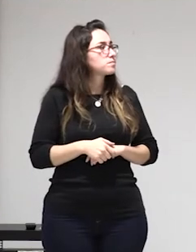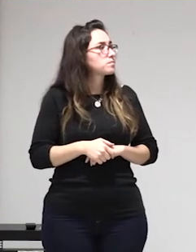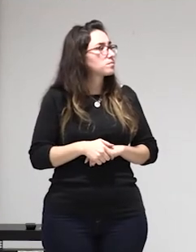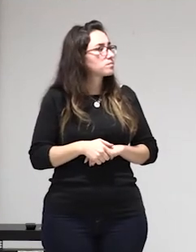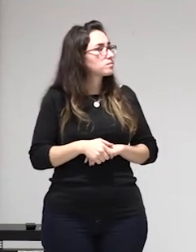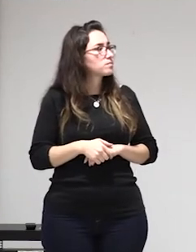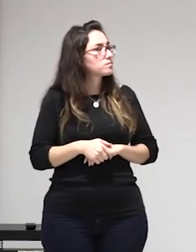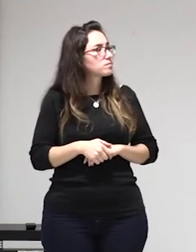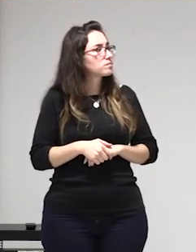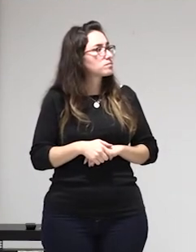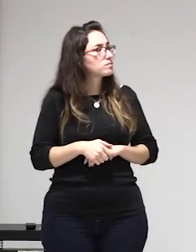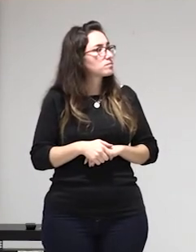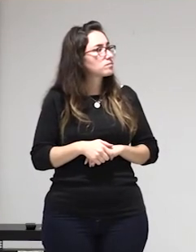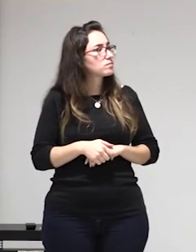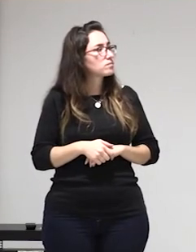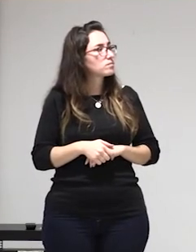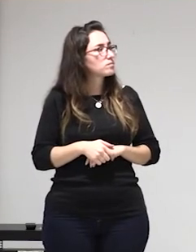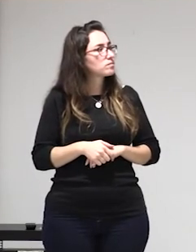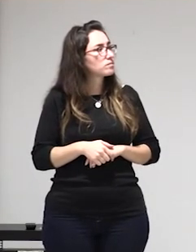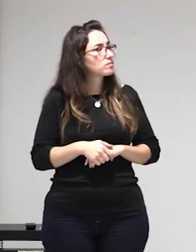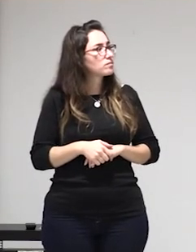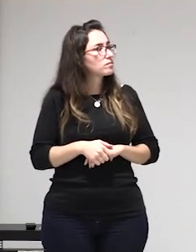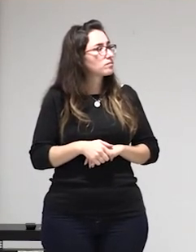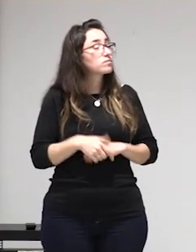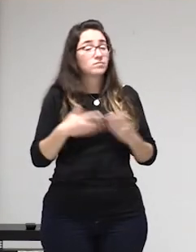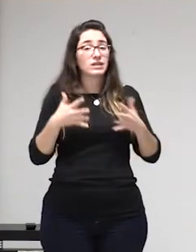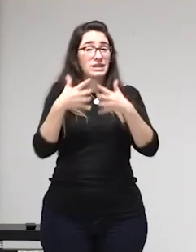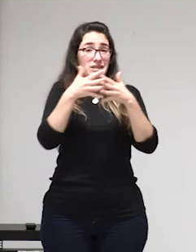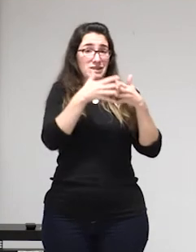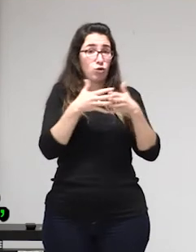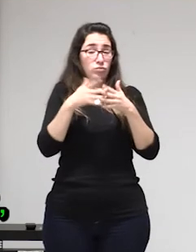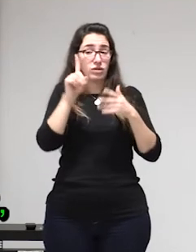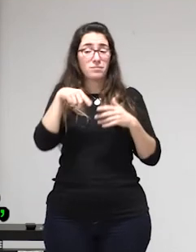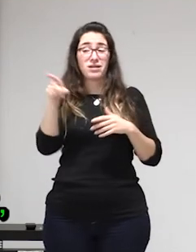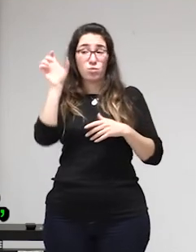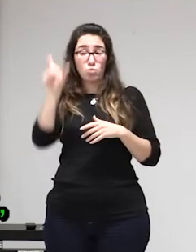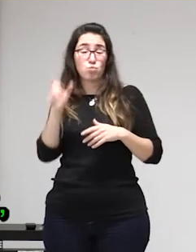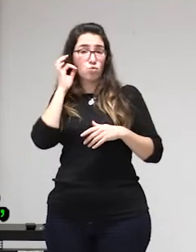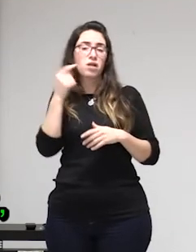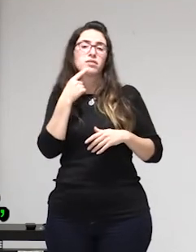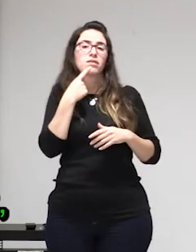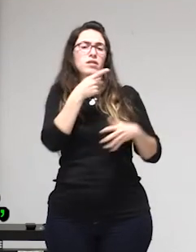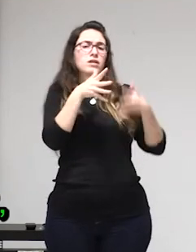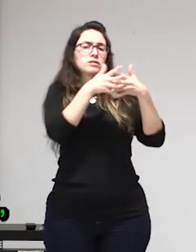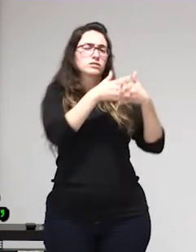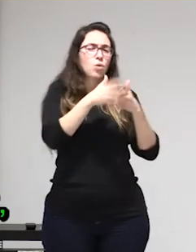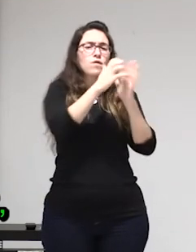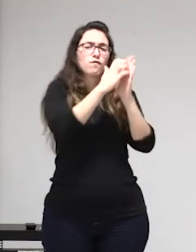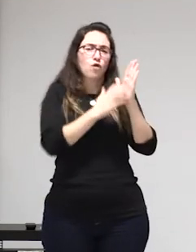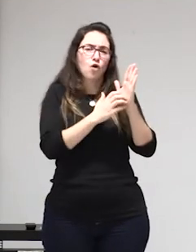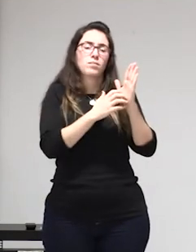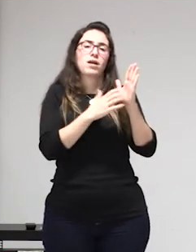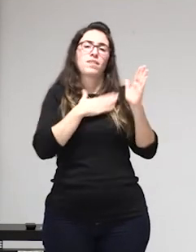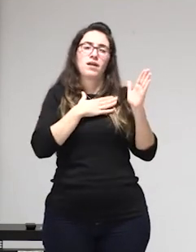la explotación sexual de acuerdo bueno aquí lo amplié después cuando estuve en la SER en tu programa